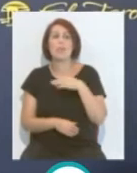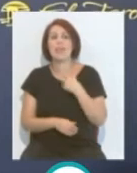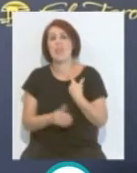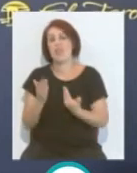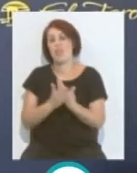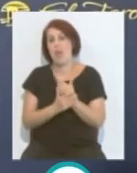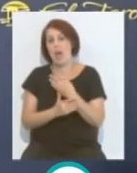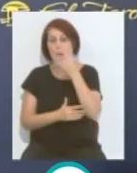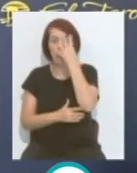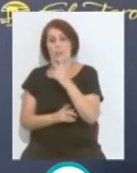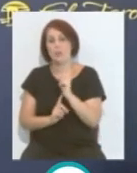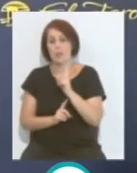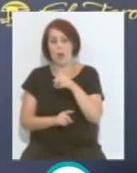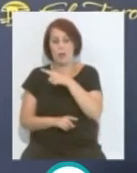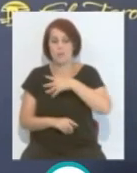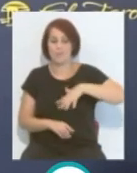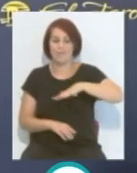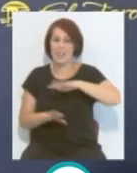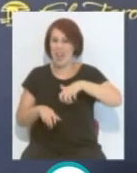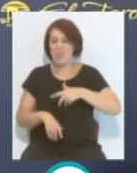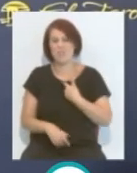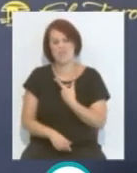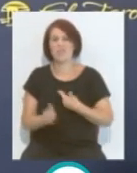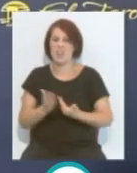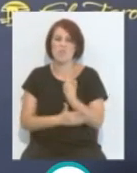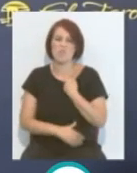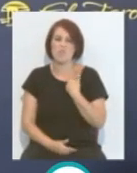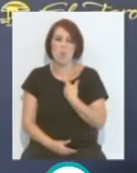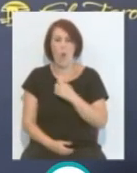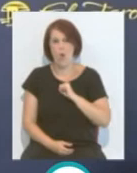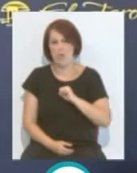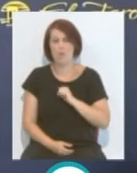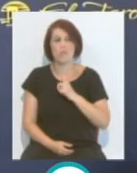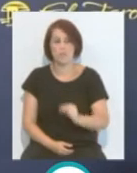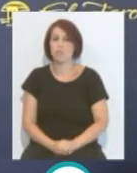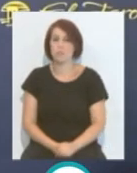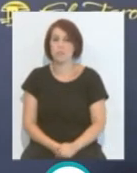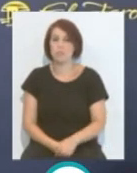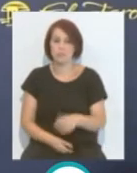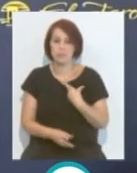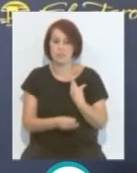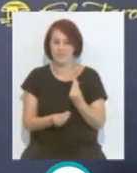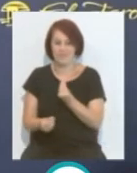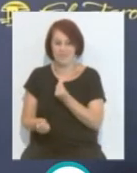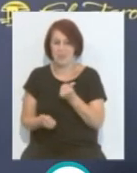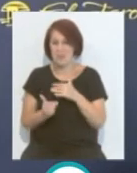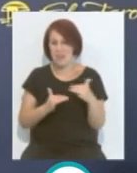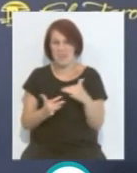Atleti y Bilbao en casa. Yo ese día me fui jodido. Llevo ese día me fui jodido. Las sensaciones de ese partido no